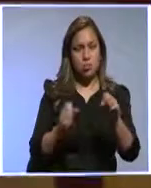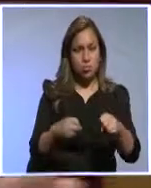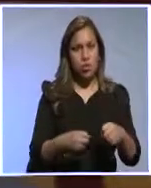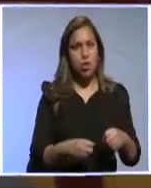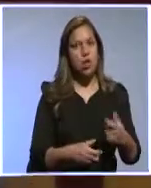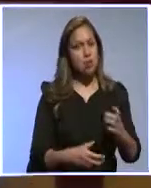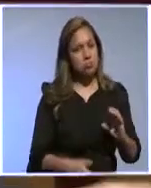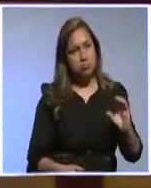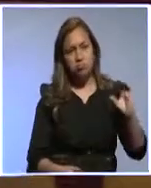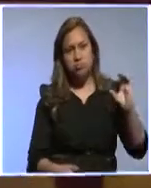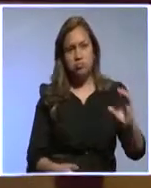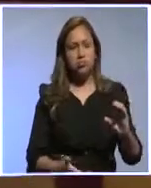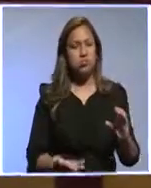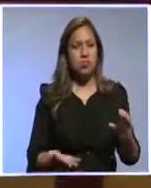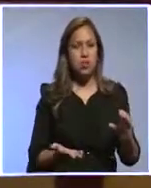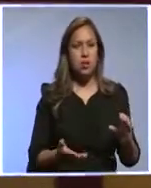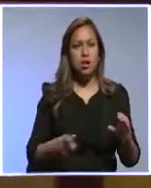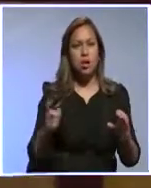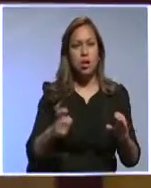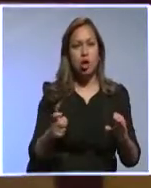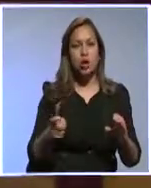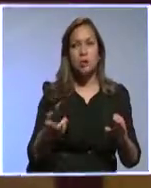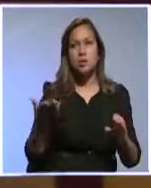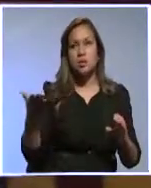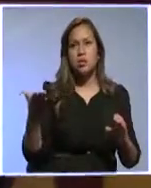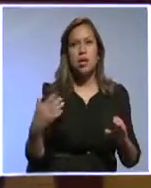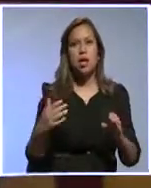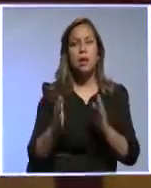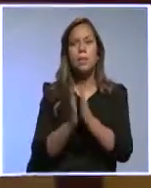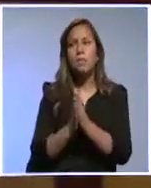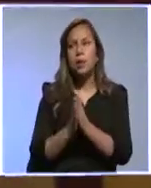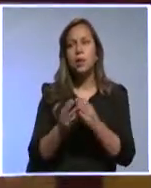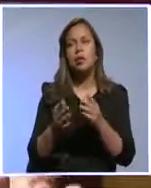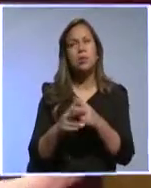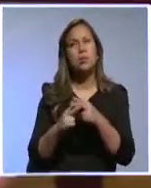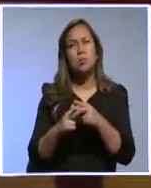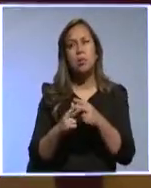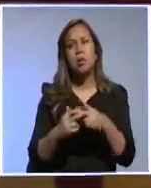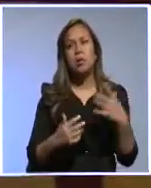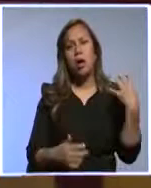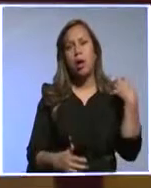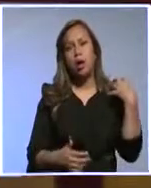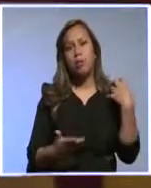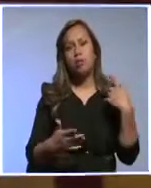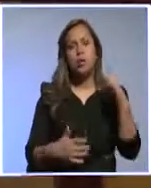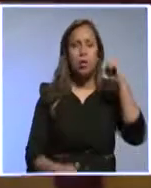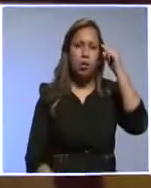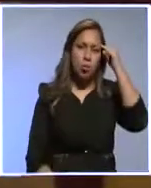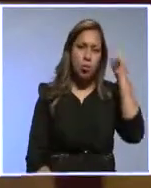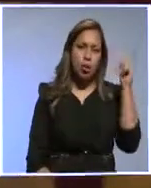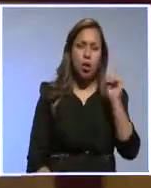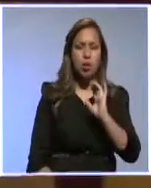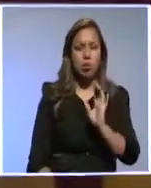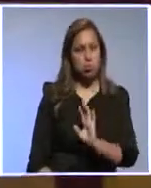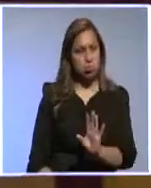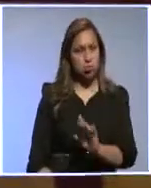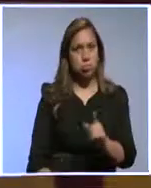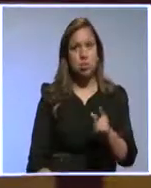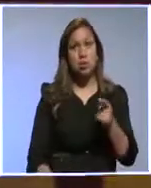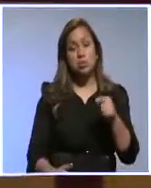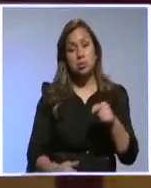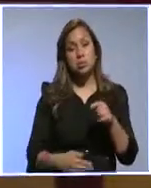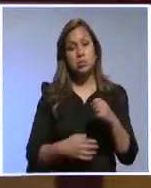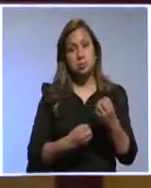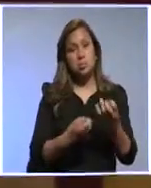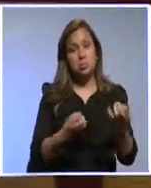directa sin necesidad de pasar por financiar, por solicitarle una garantía a la República. Porque también hay una realidad en nuestros países,